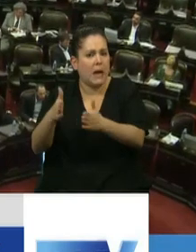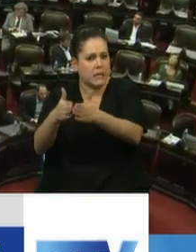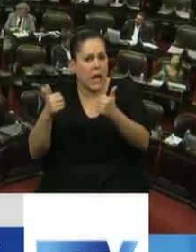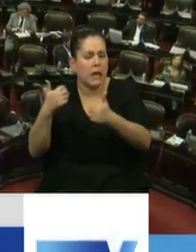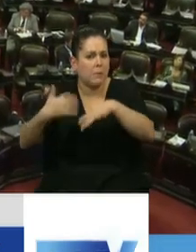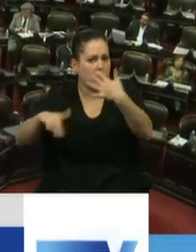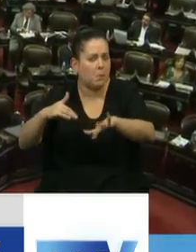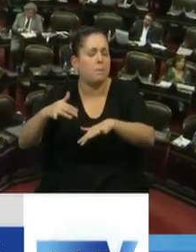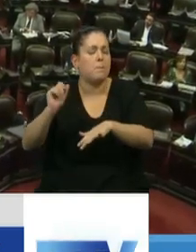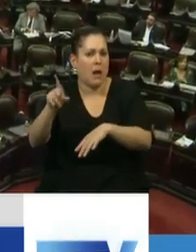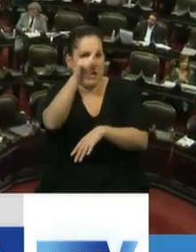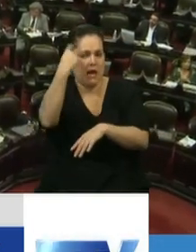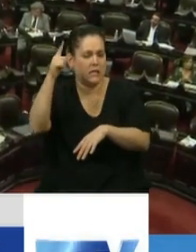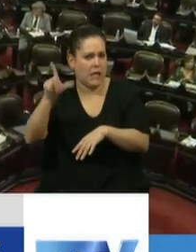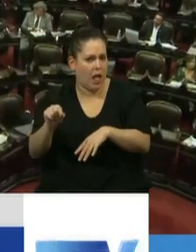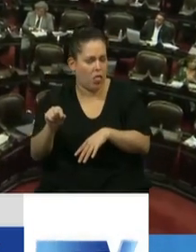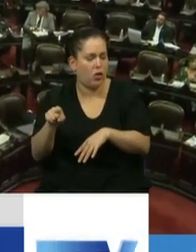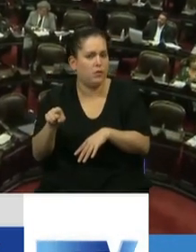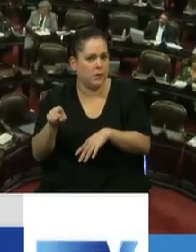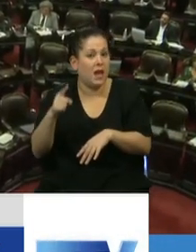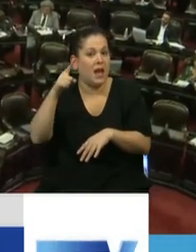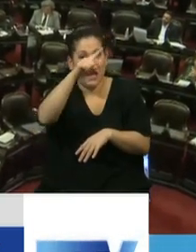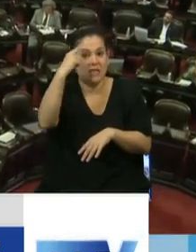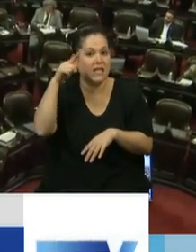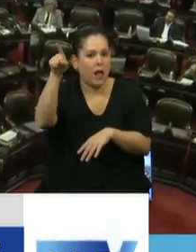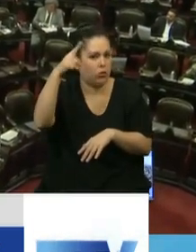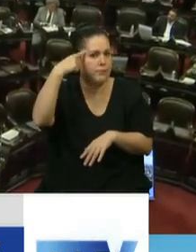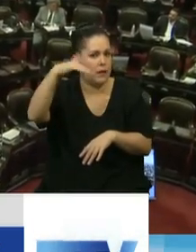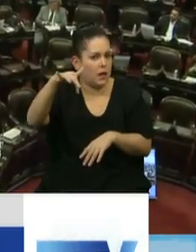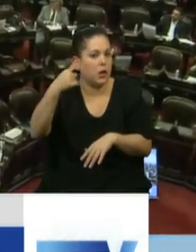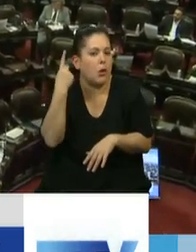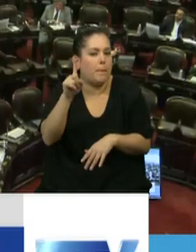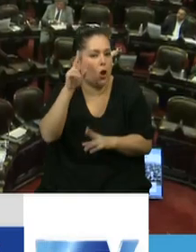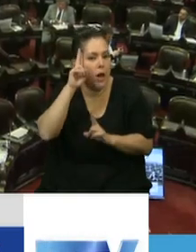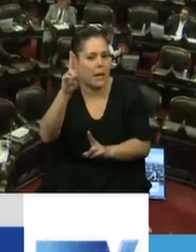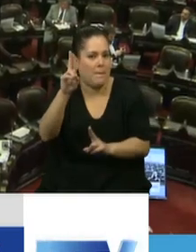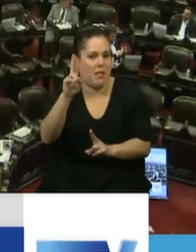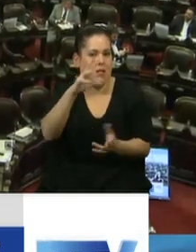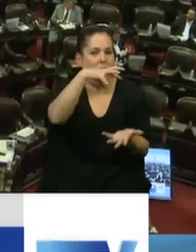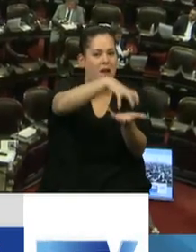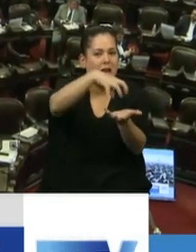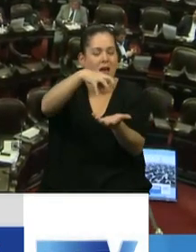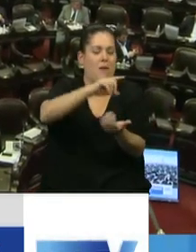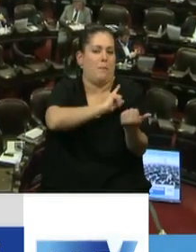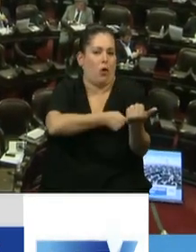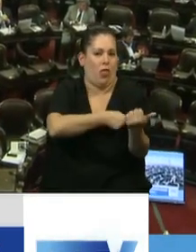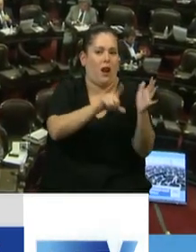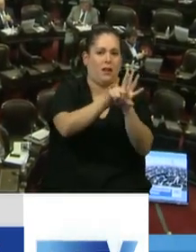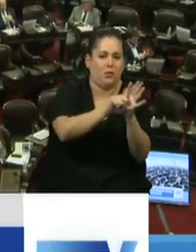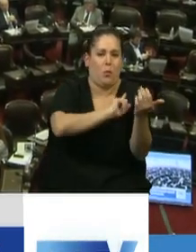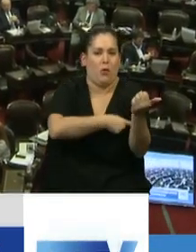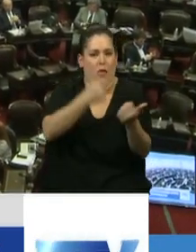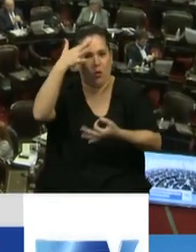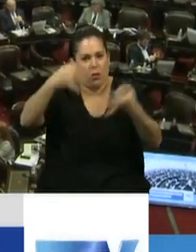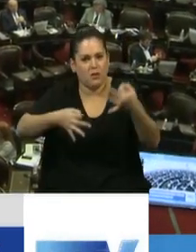inteligente el Estado. El Estado es inteligente cuando respeta a los poderes. El Estado es inteligente y es